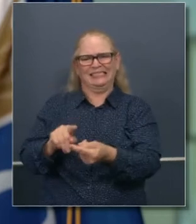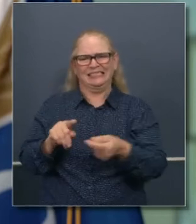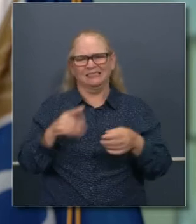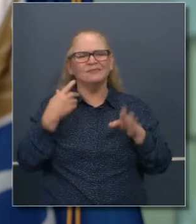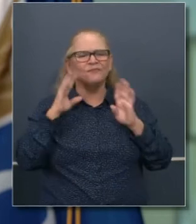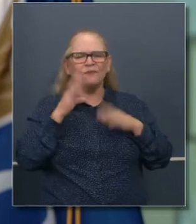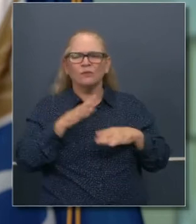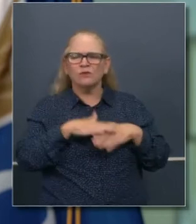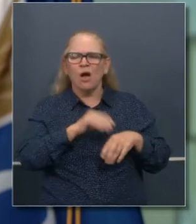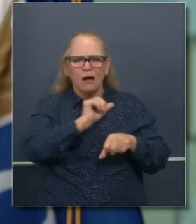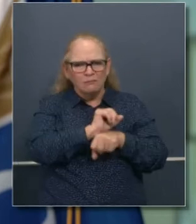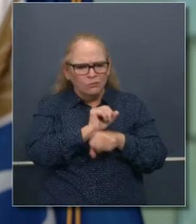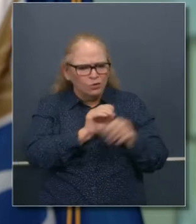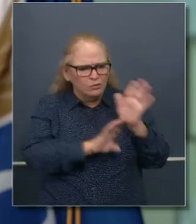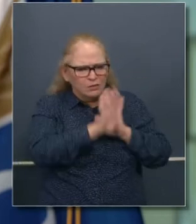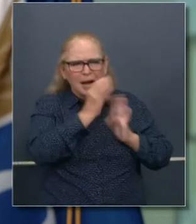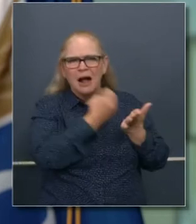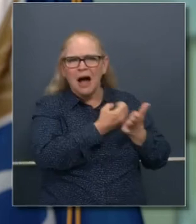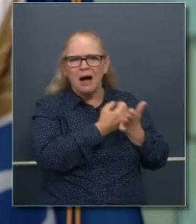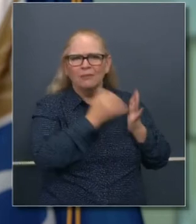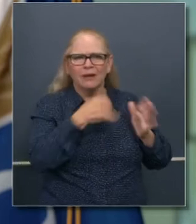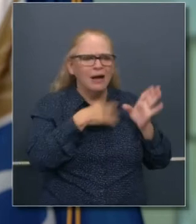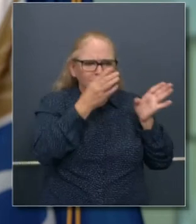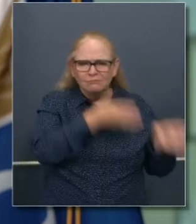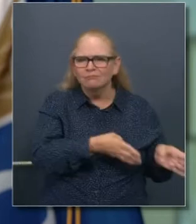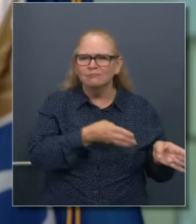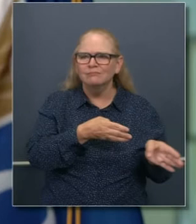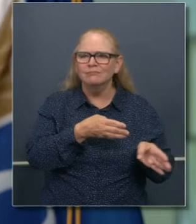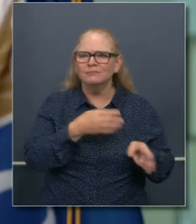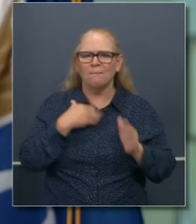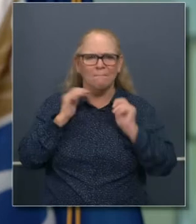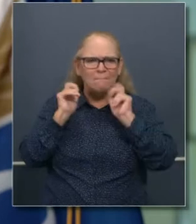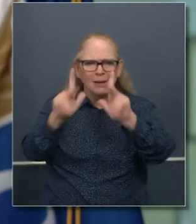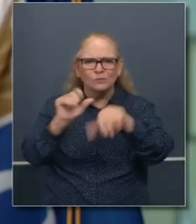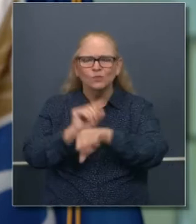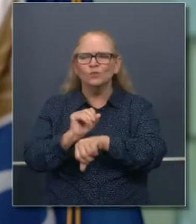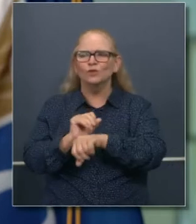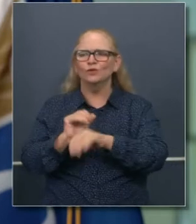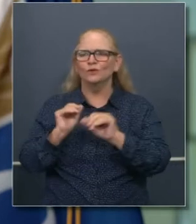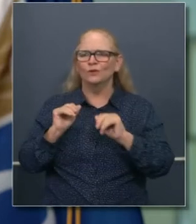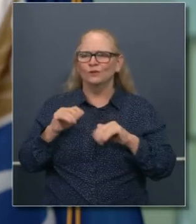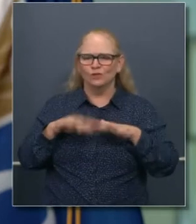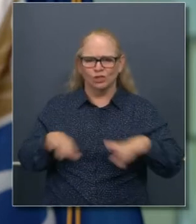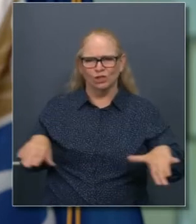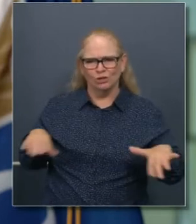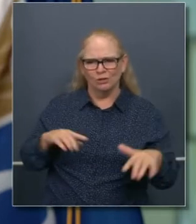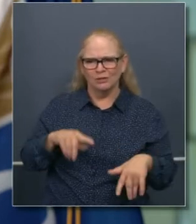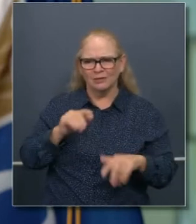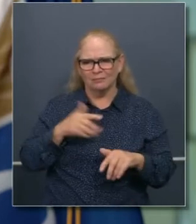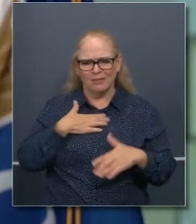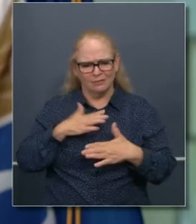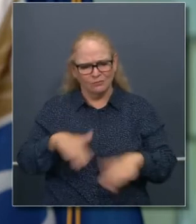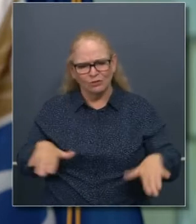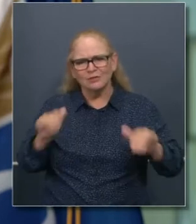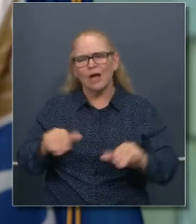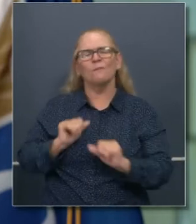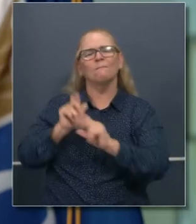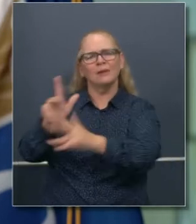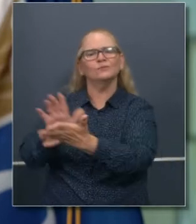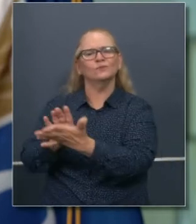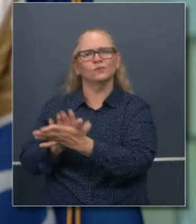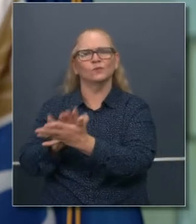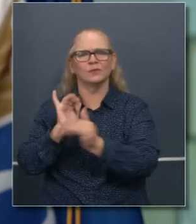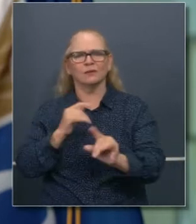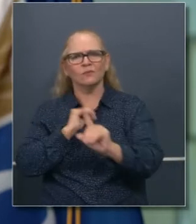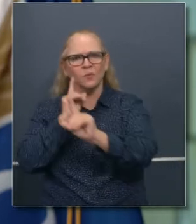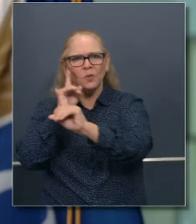pandemia y poner a la gente a trabajar otra vez, darle crecimiento al Estado. Y mis hijos, soy egoísta, pienso en mis hijos, quiero que ellos